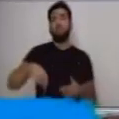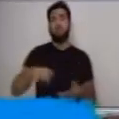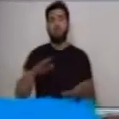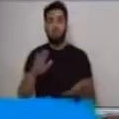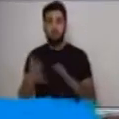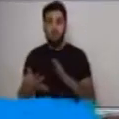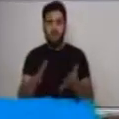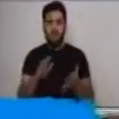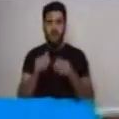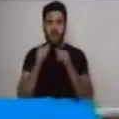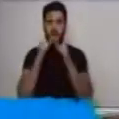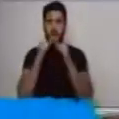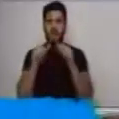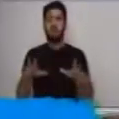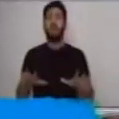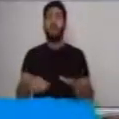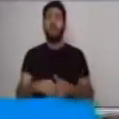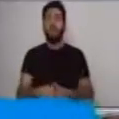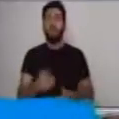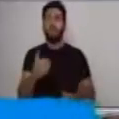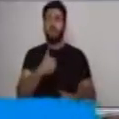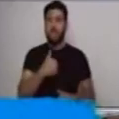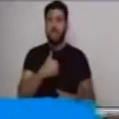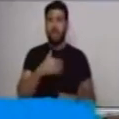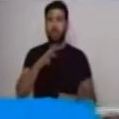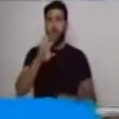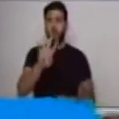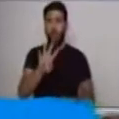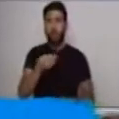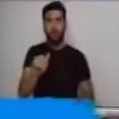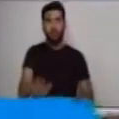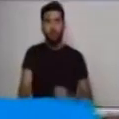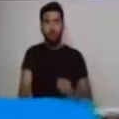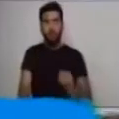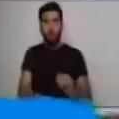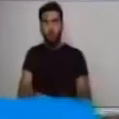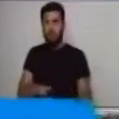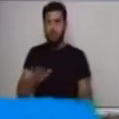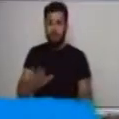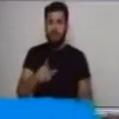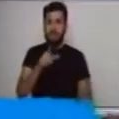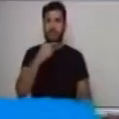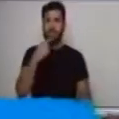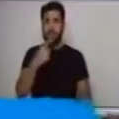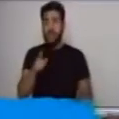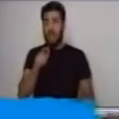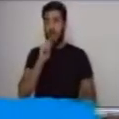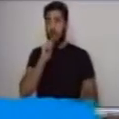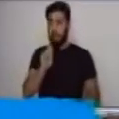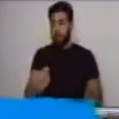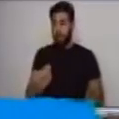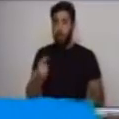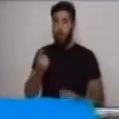animal. Tiene cuatro patas. Y se dice que es el mejor amigo del hombre.